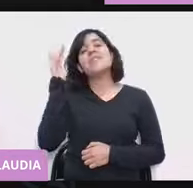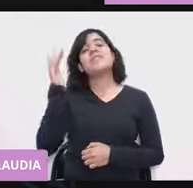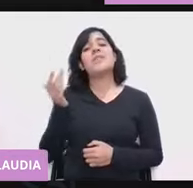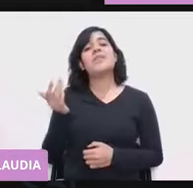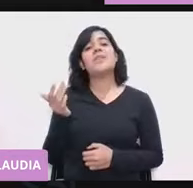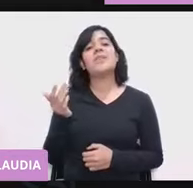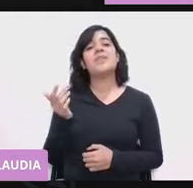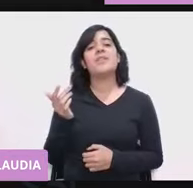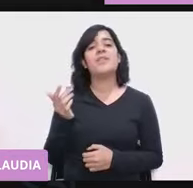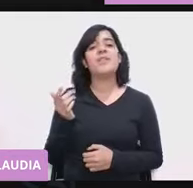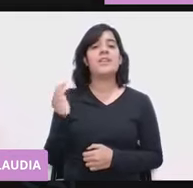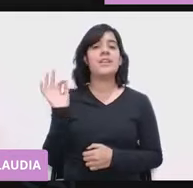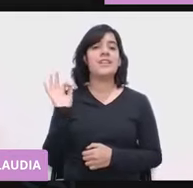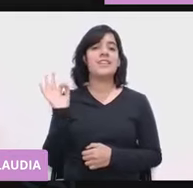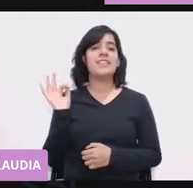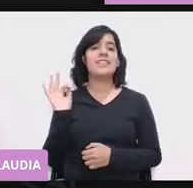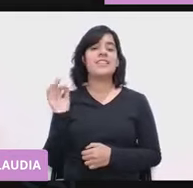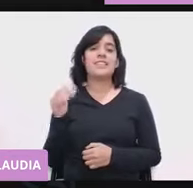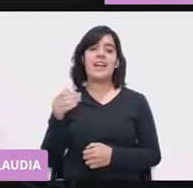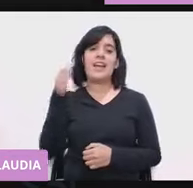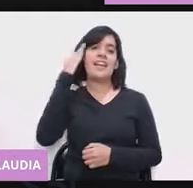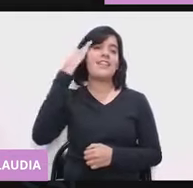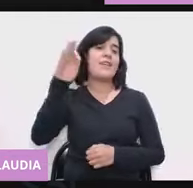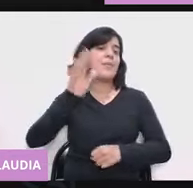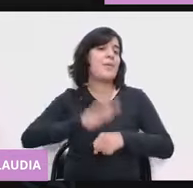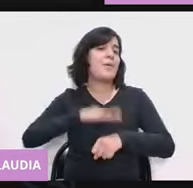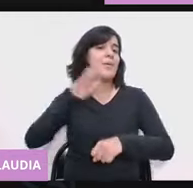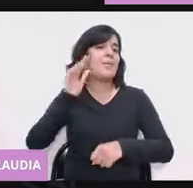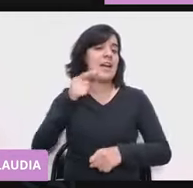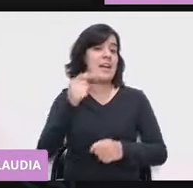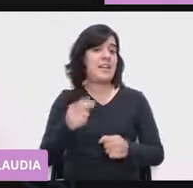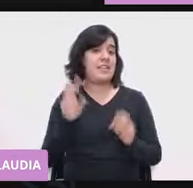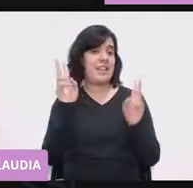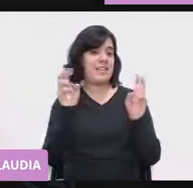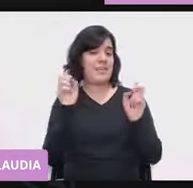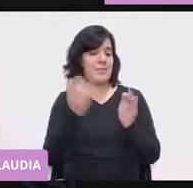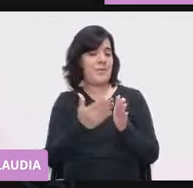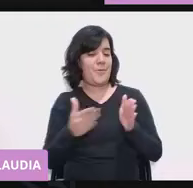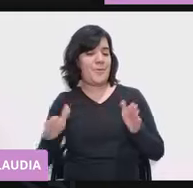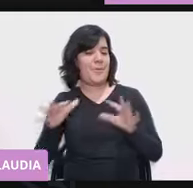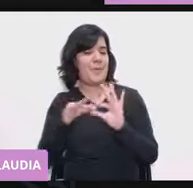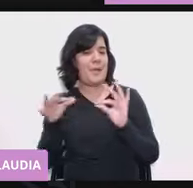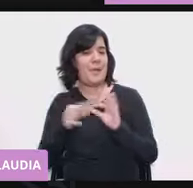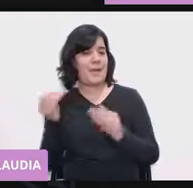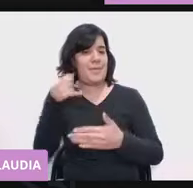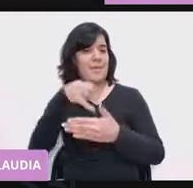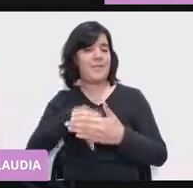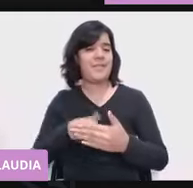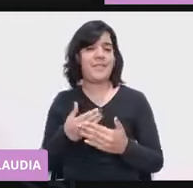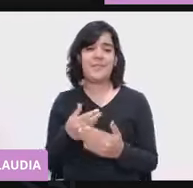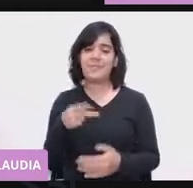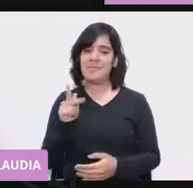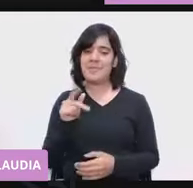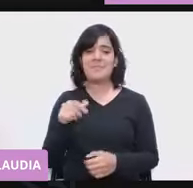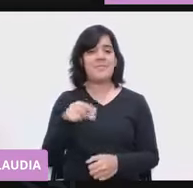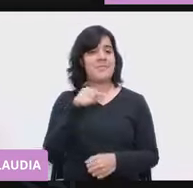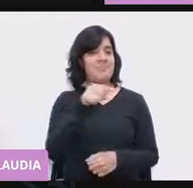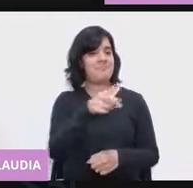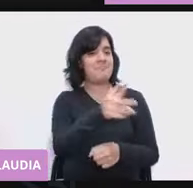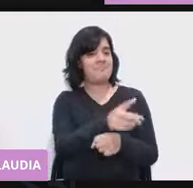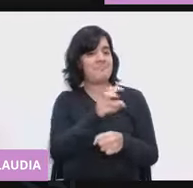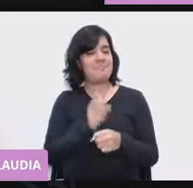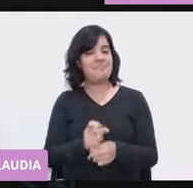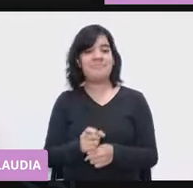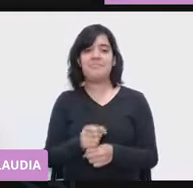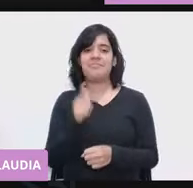momento para dar más tiempo y ampliar el tema. Pues muchísimas gracias. La invitación siempre quedará abierta